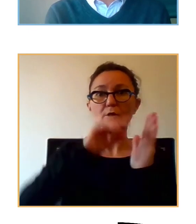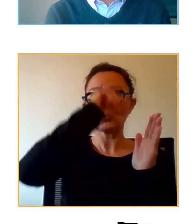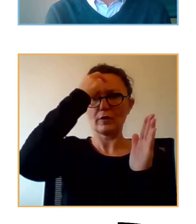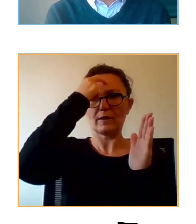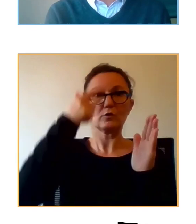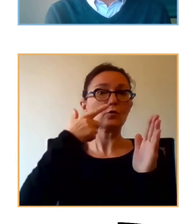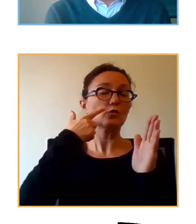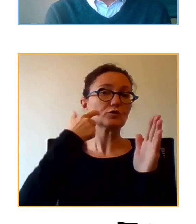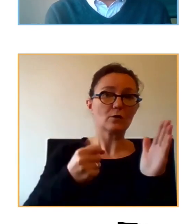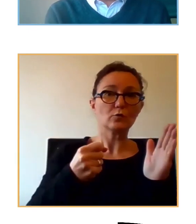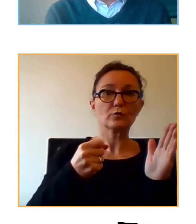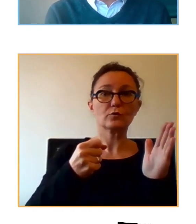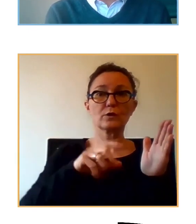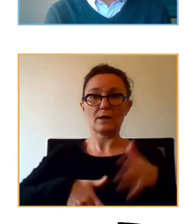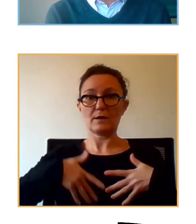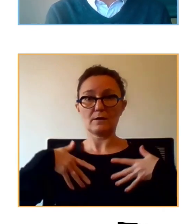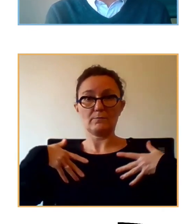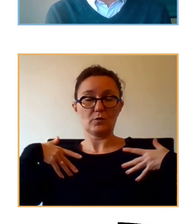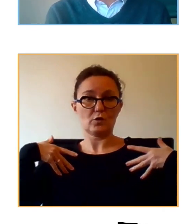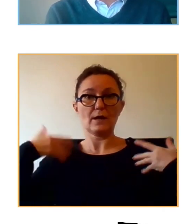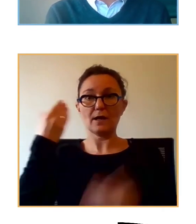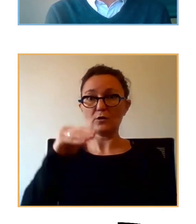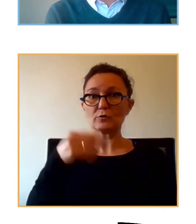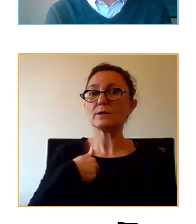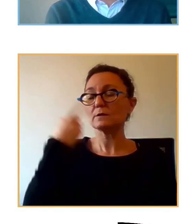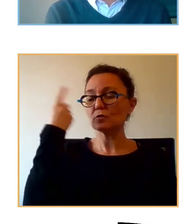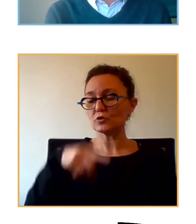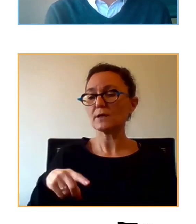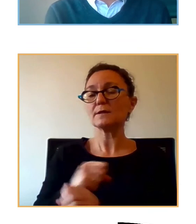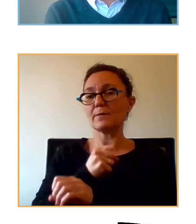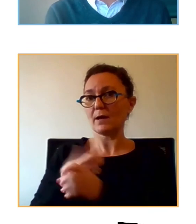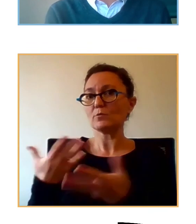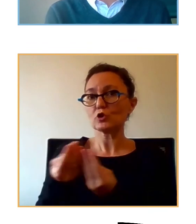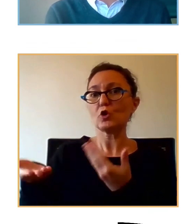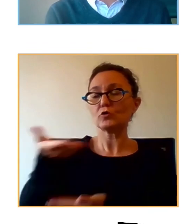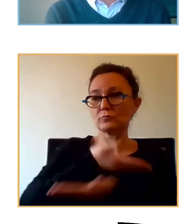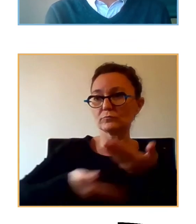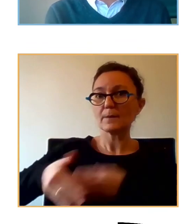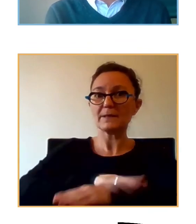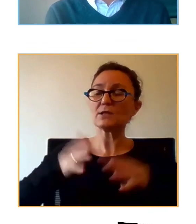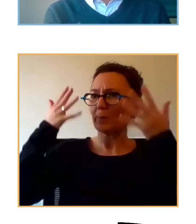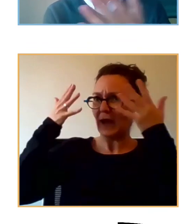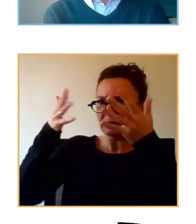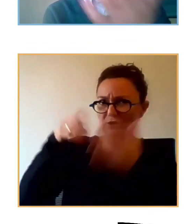y bienestar emocional de los jóvenes soy consciente y trabajamos con el ministerio para ayudarles a asesorar sobre esto